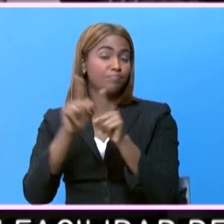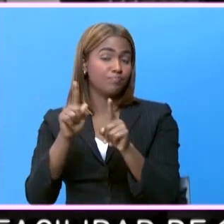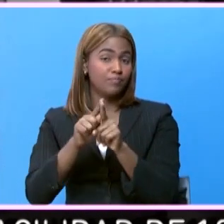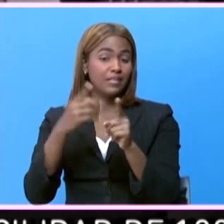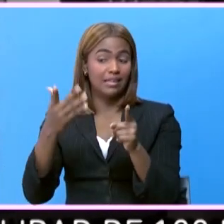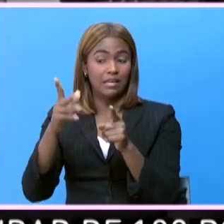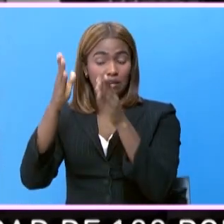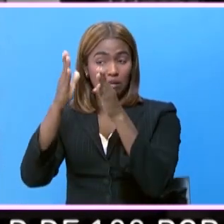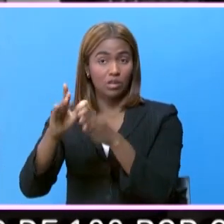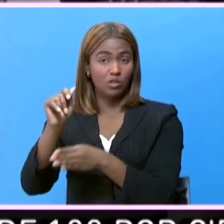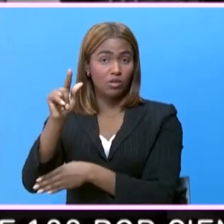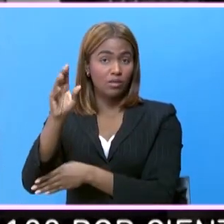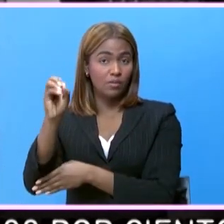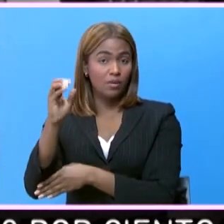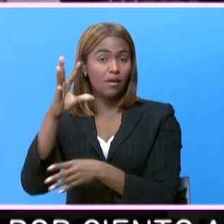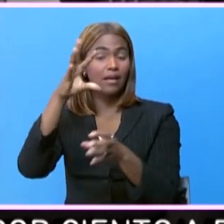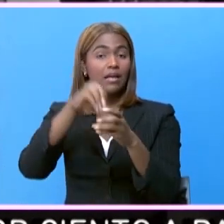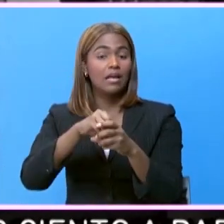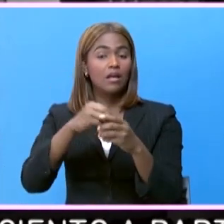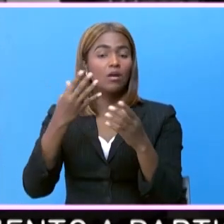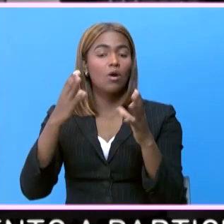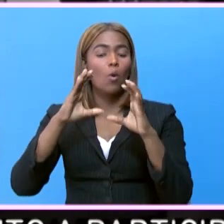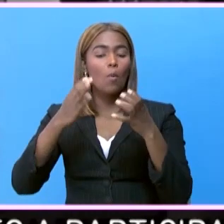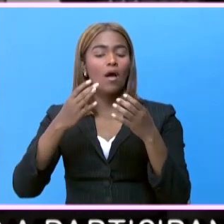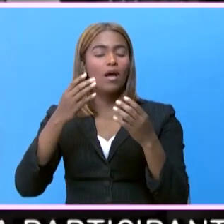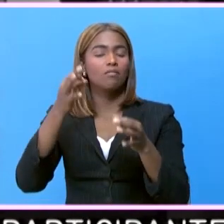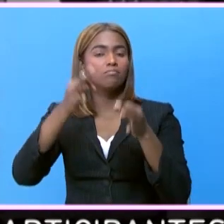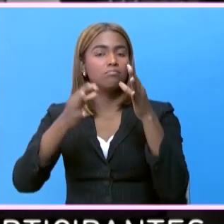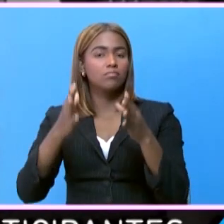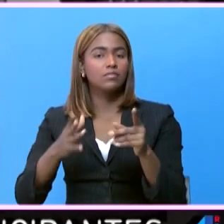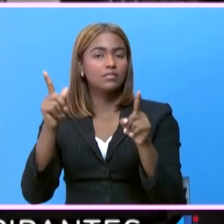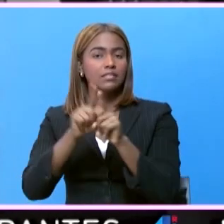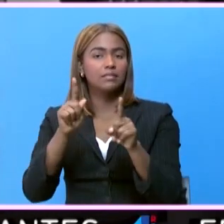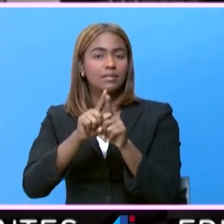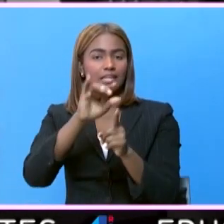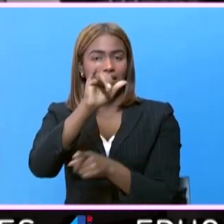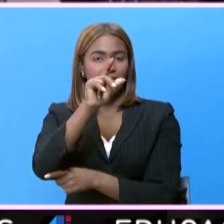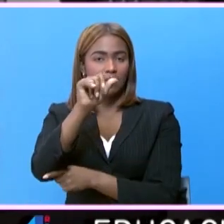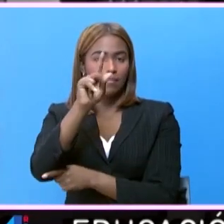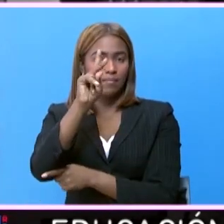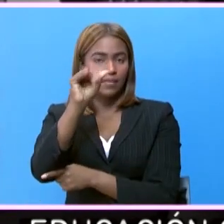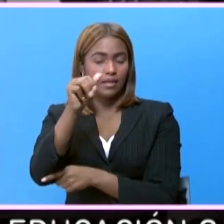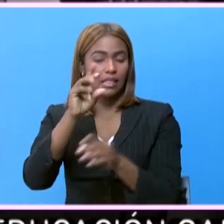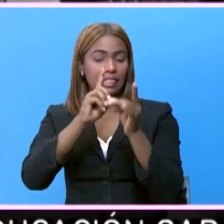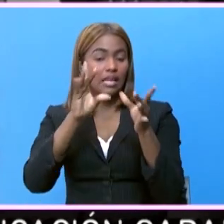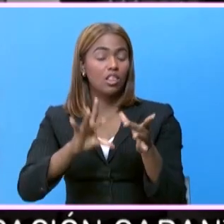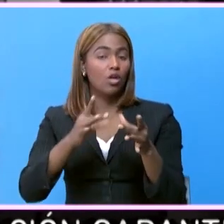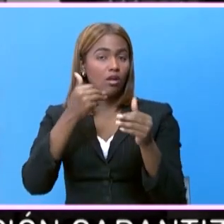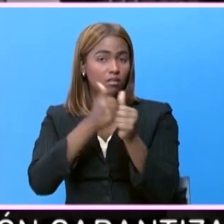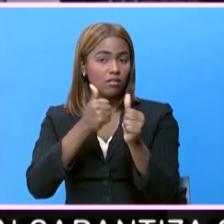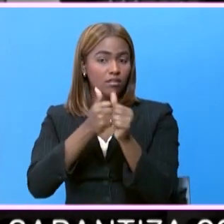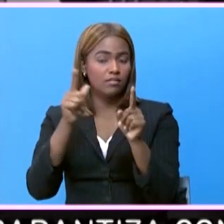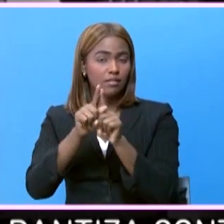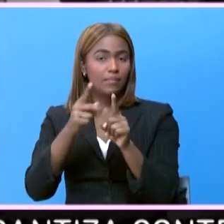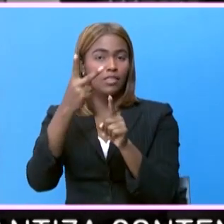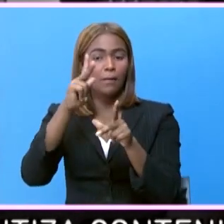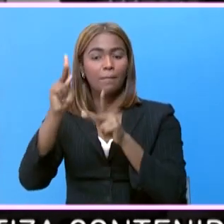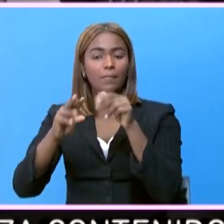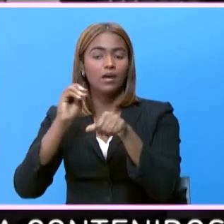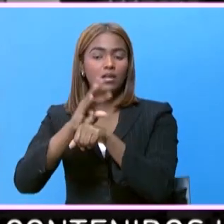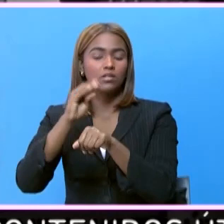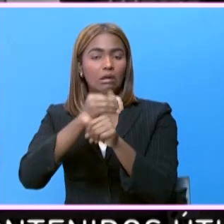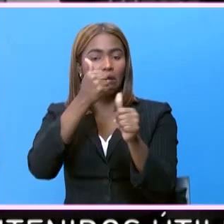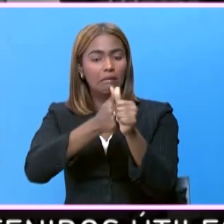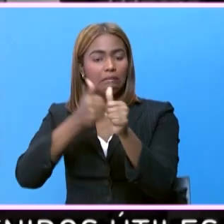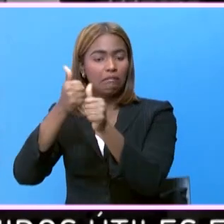de Toribio, integran la Comisión Ejecutiva, Iraima Capriles, directora ejecutiva y dos consejeros de